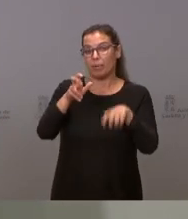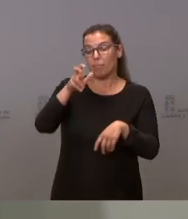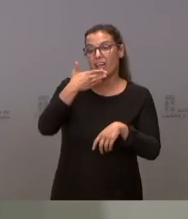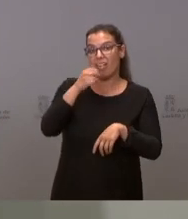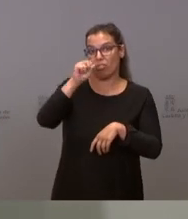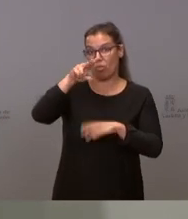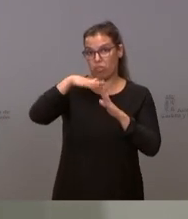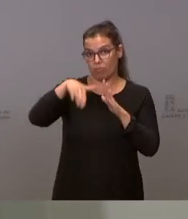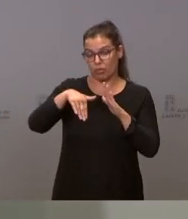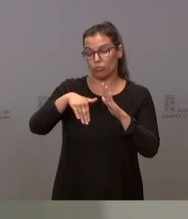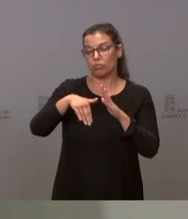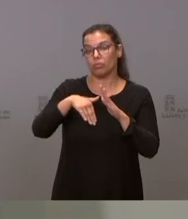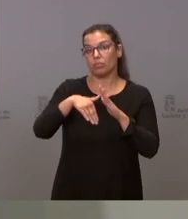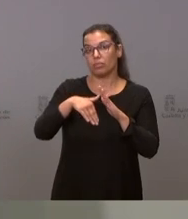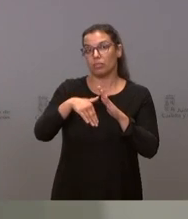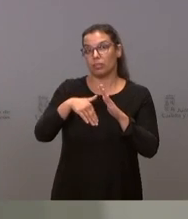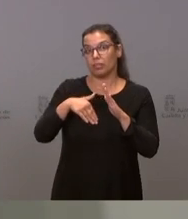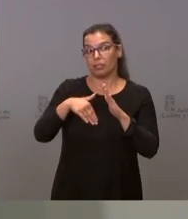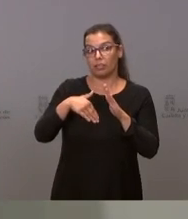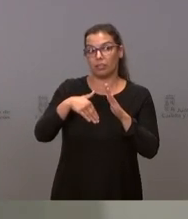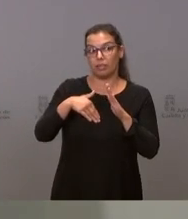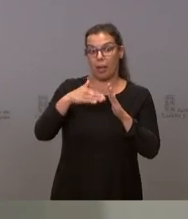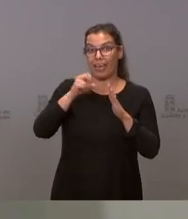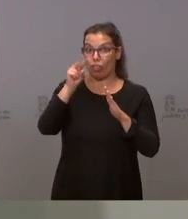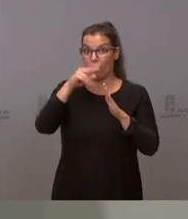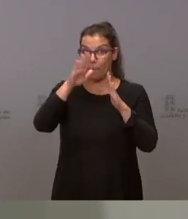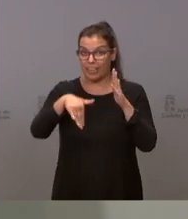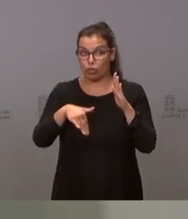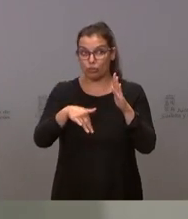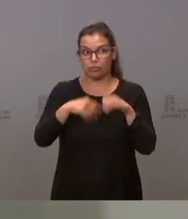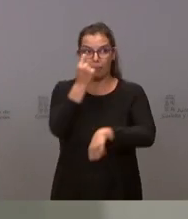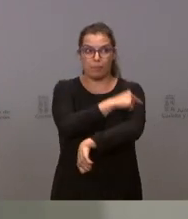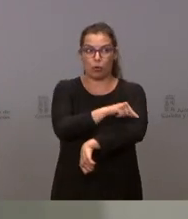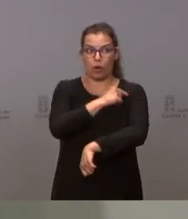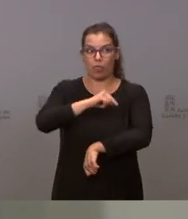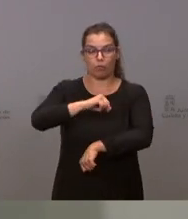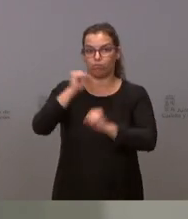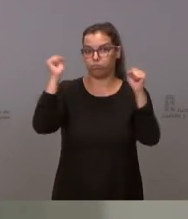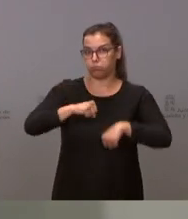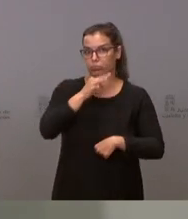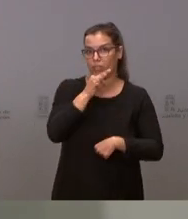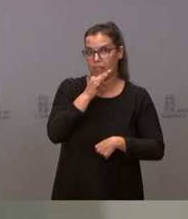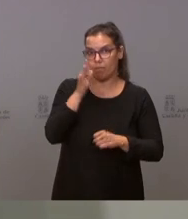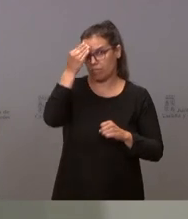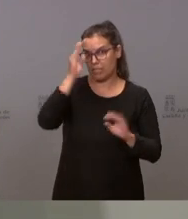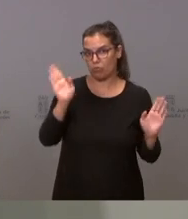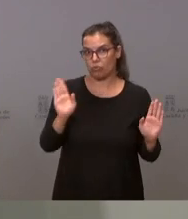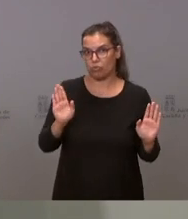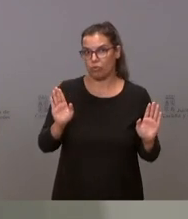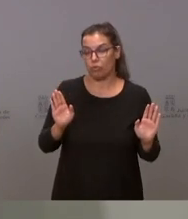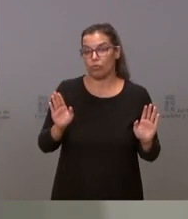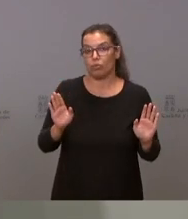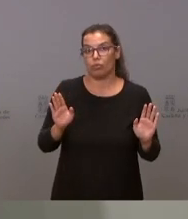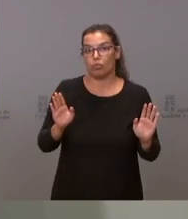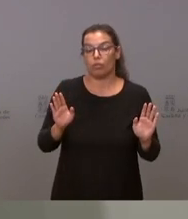está aprobada la vacunación de menores de 12 años con lo cual en este momento esto no está previsto y nosotros